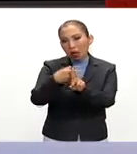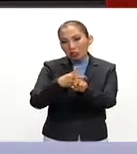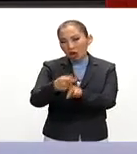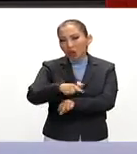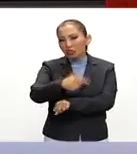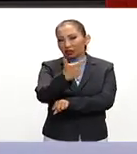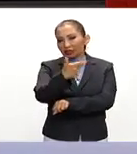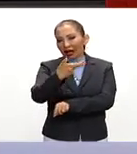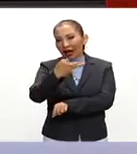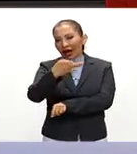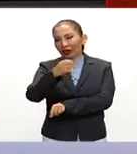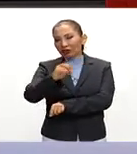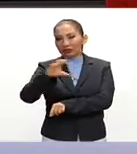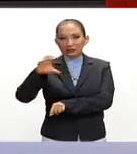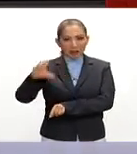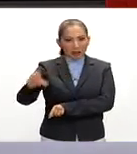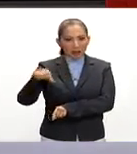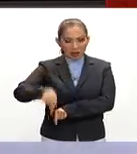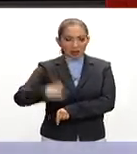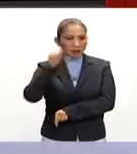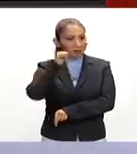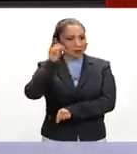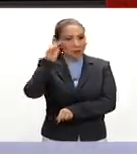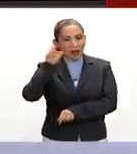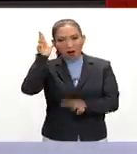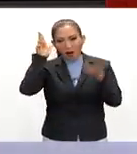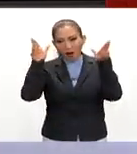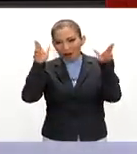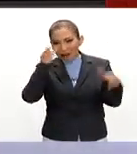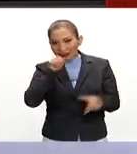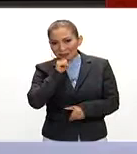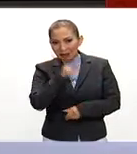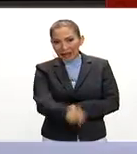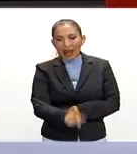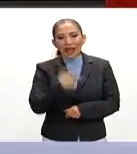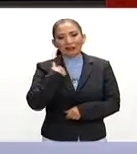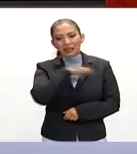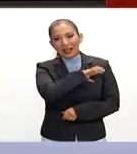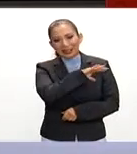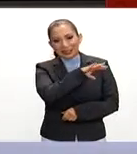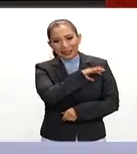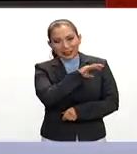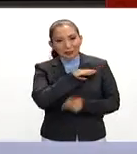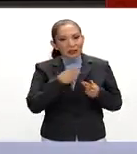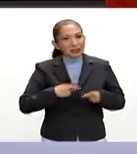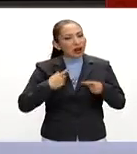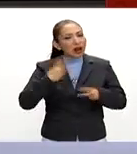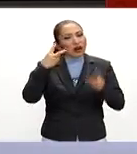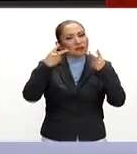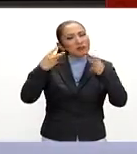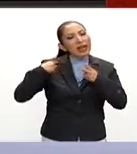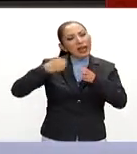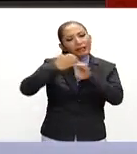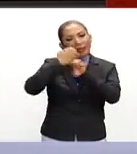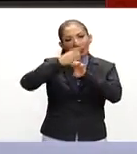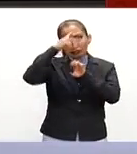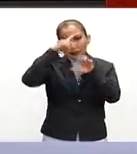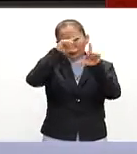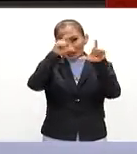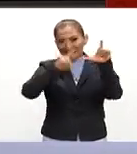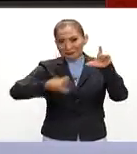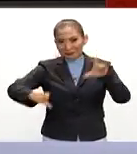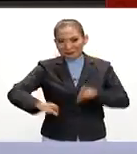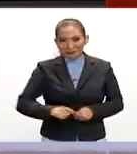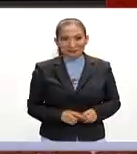de 12 grados centígrados. Desde aquí, como siempre, un saludo también muy afectuoso a quienes nos están viendo en el interior de la República